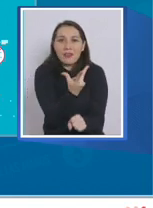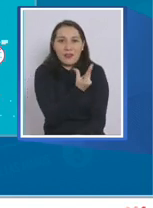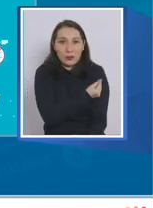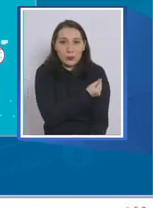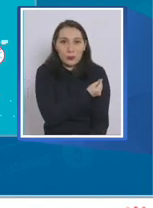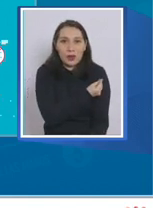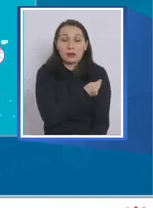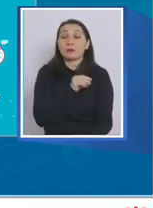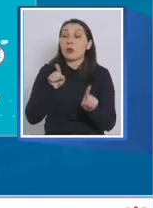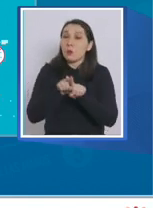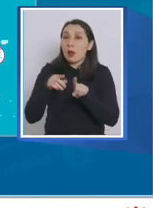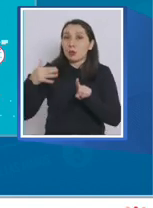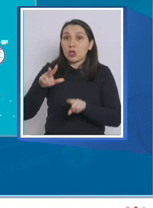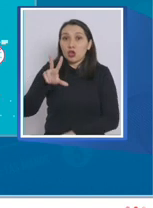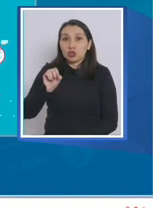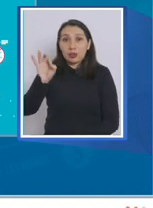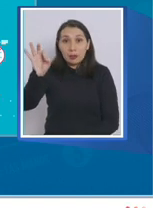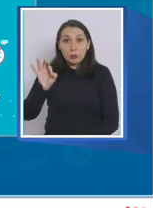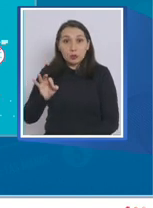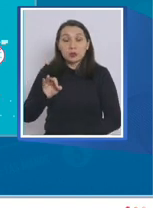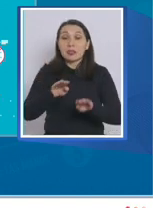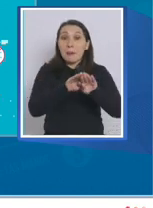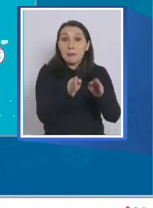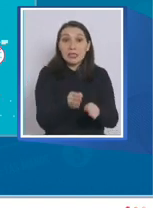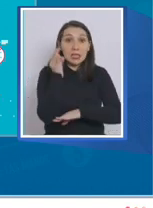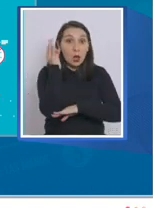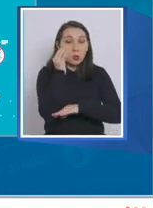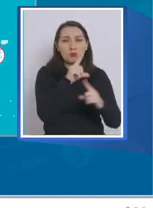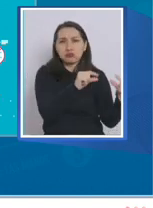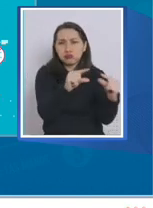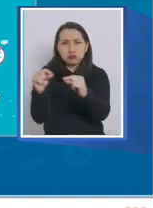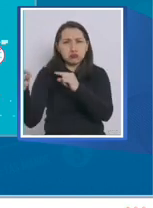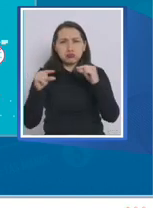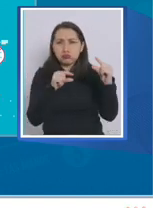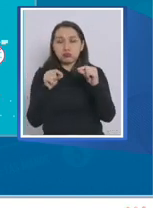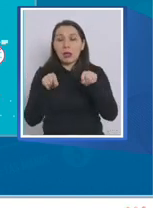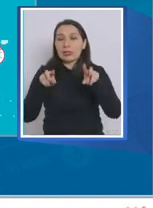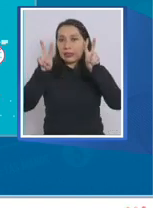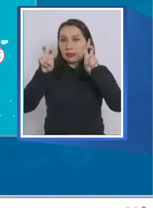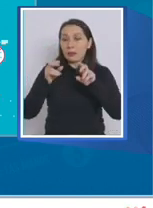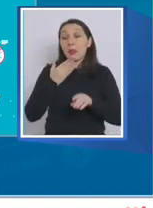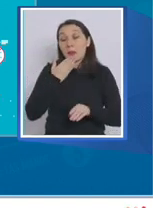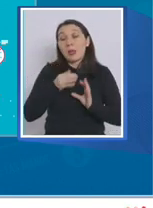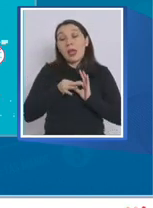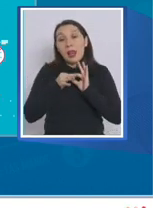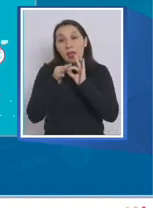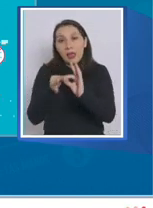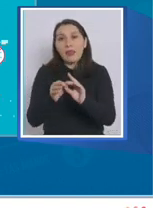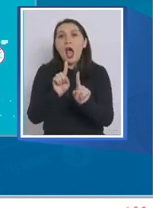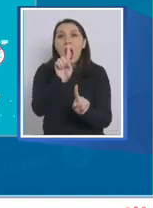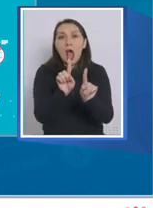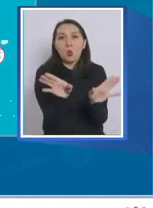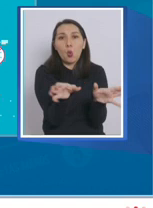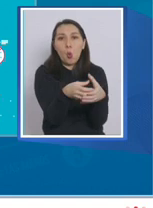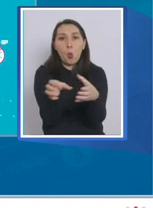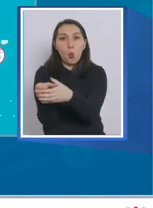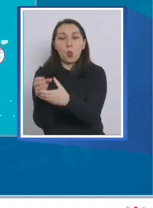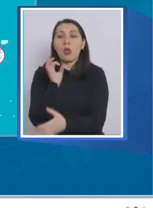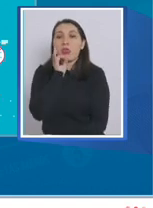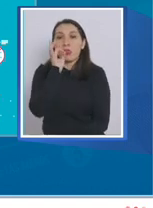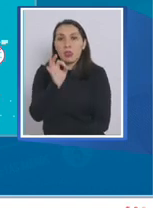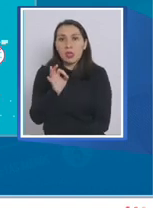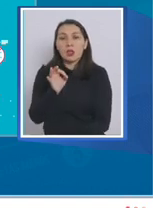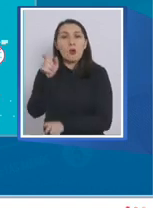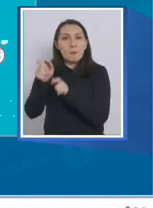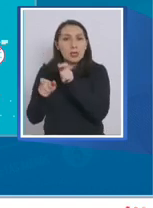Cabe destacar que el 80% de las mesas abordaron este tema, y aquí quiero agradecer de algunas organizaciones que dispusieron